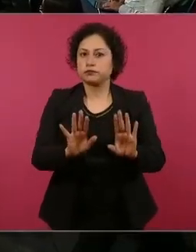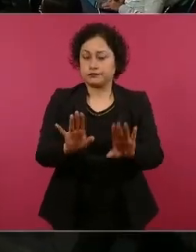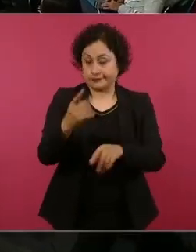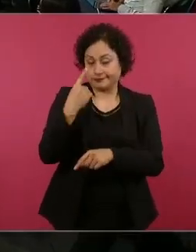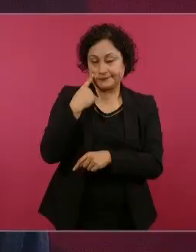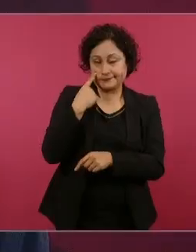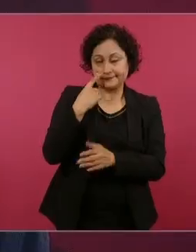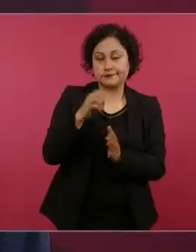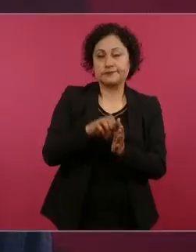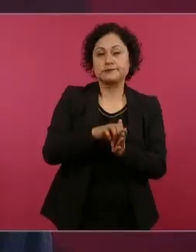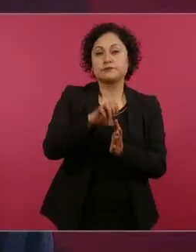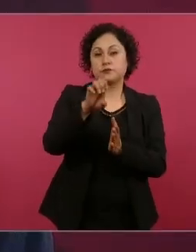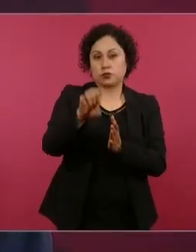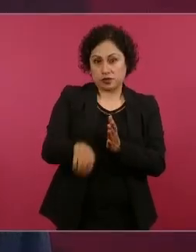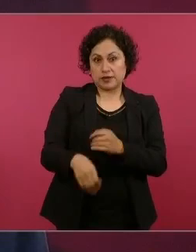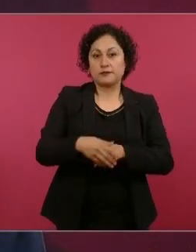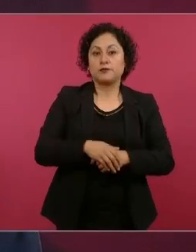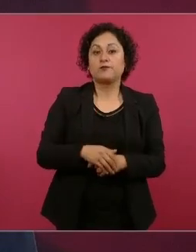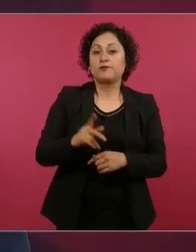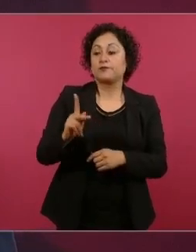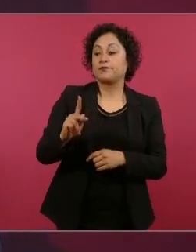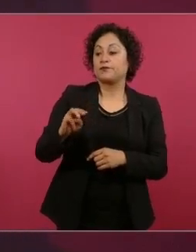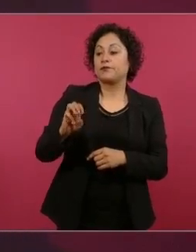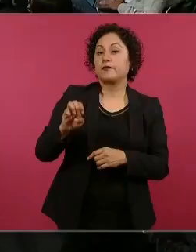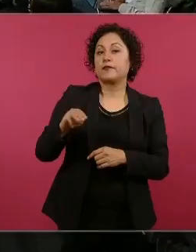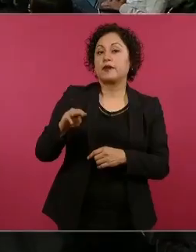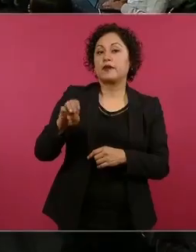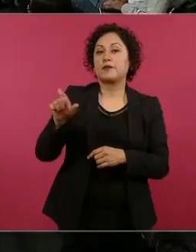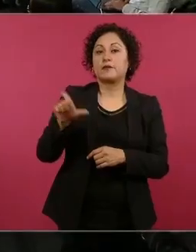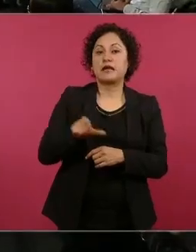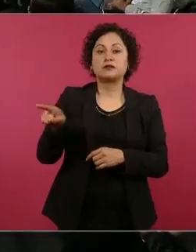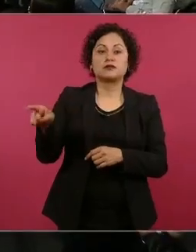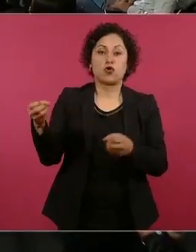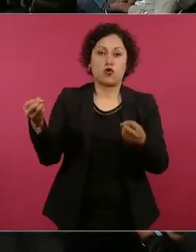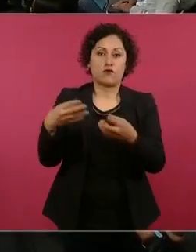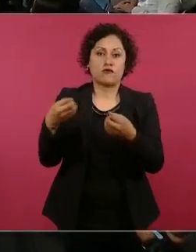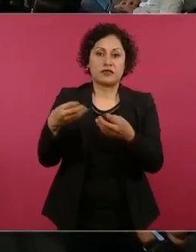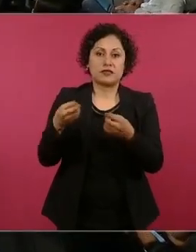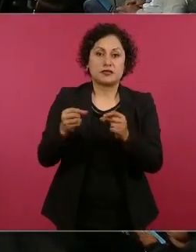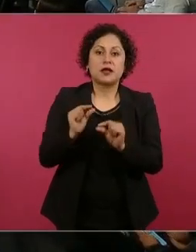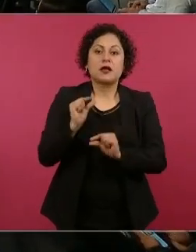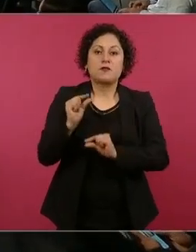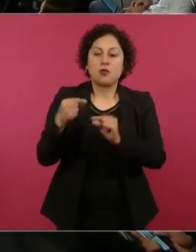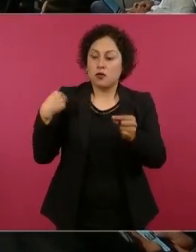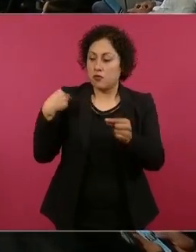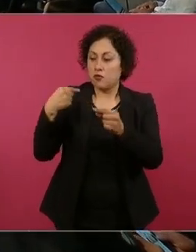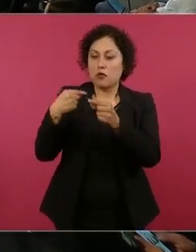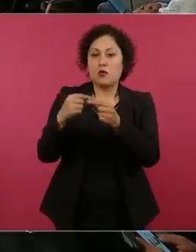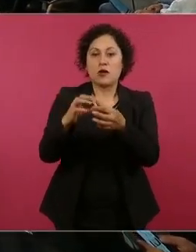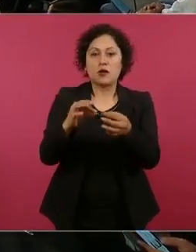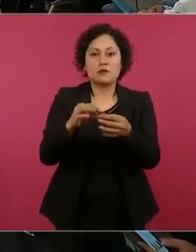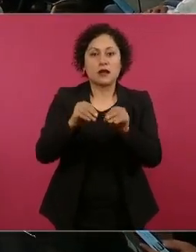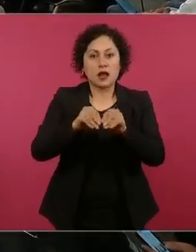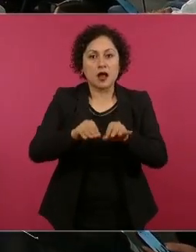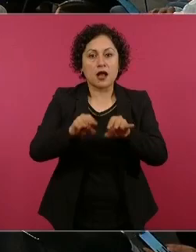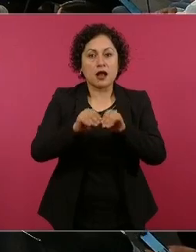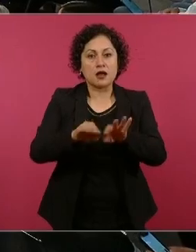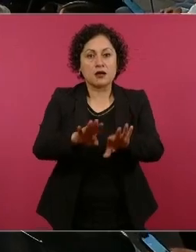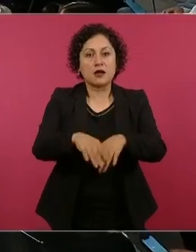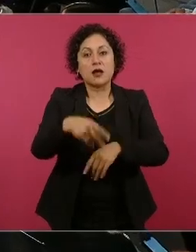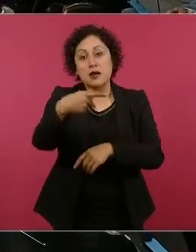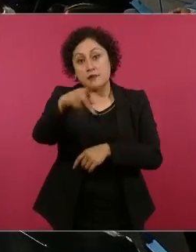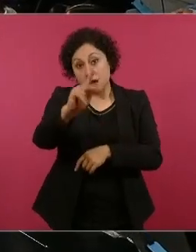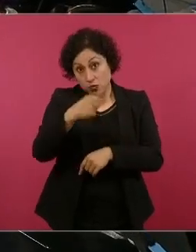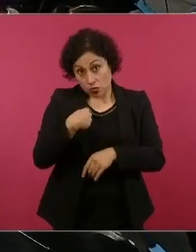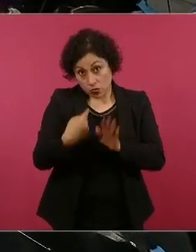venido aclarando, pero les voy a poner algo en